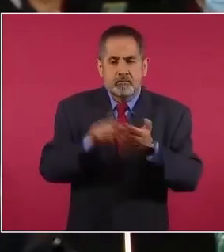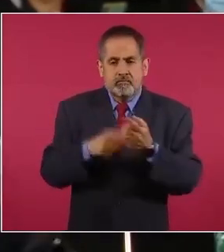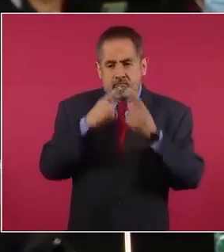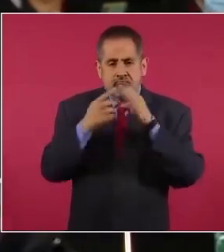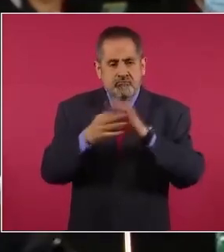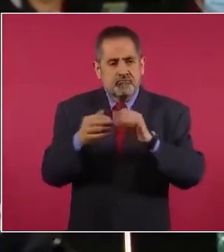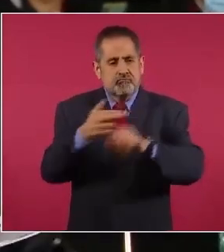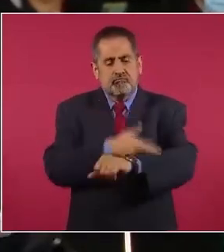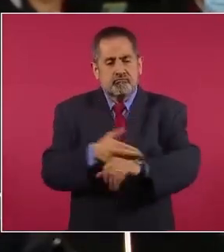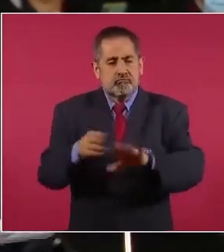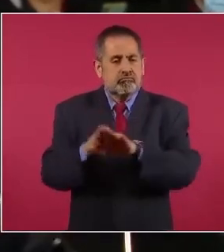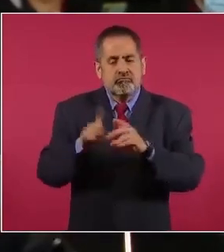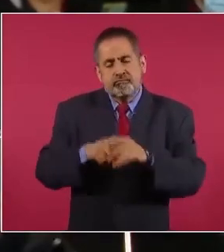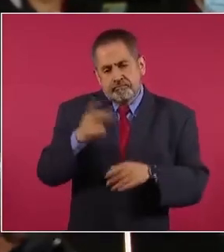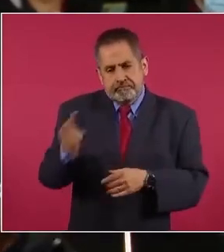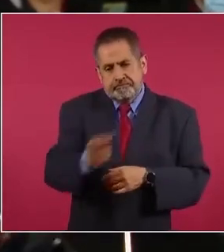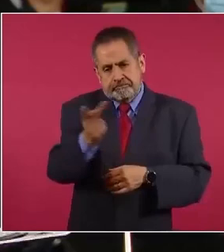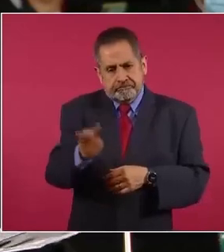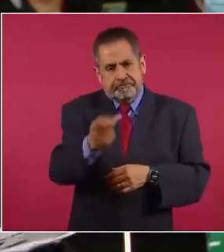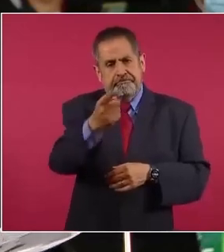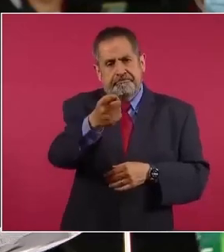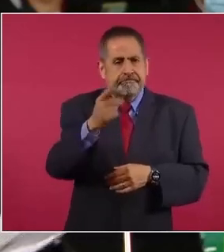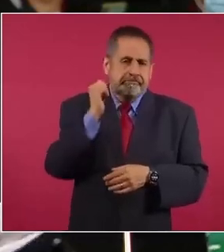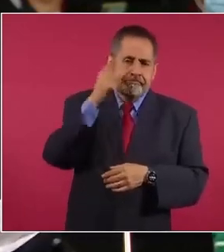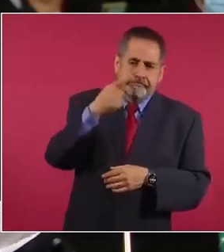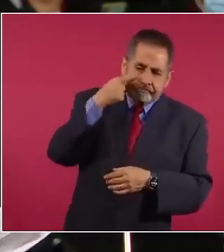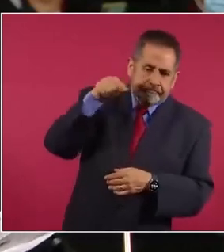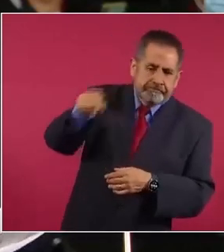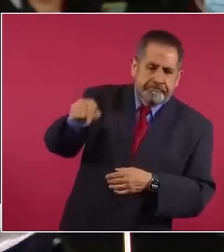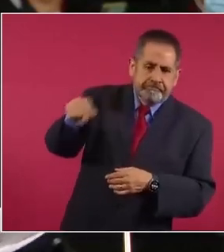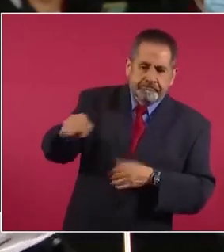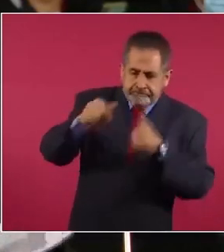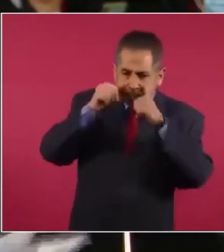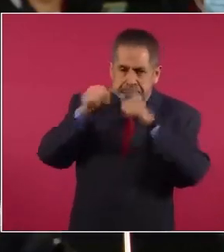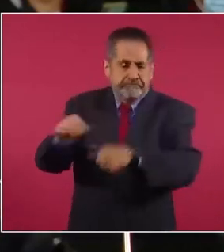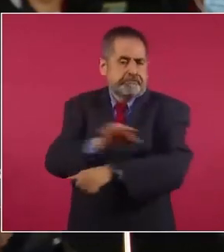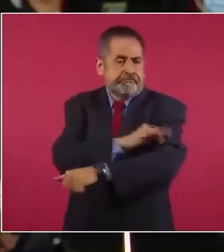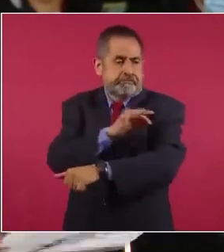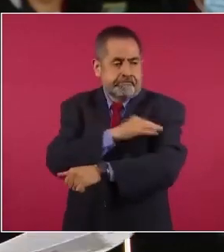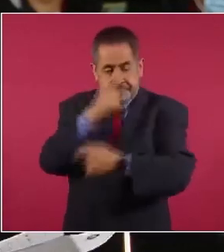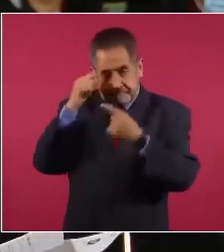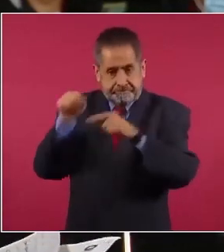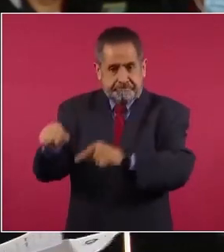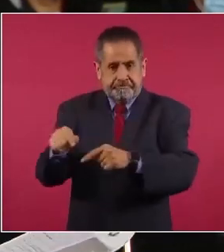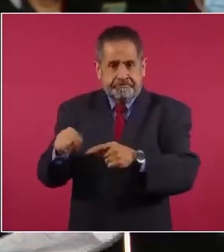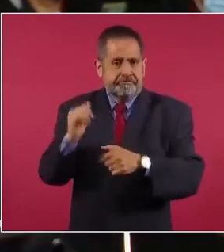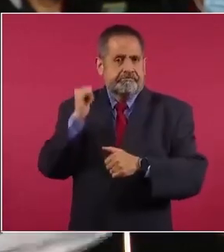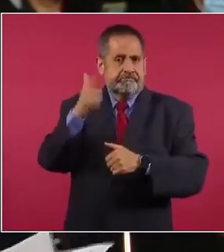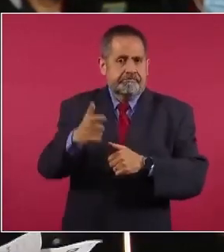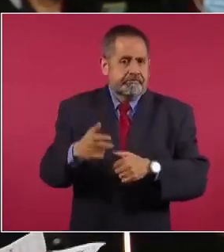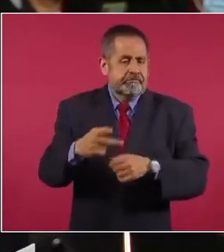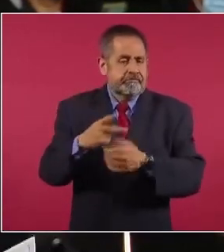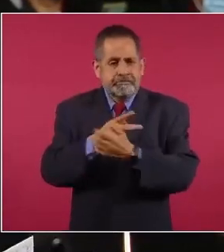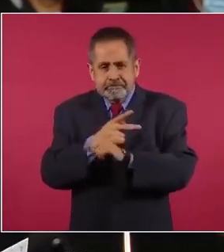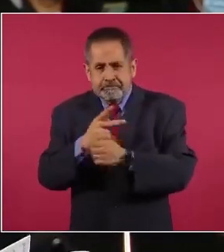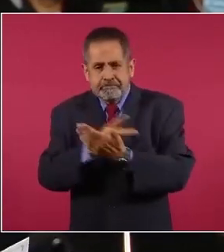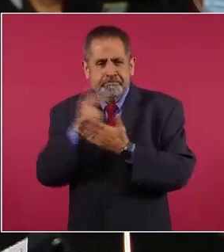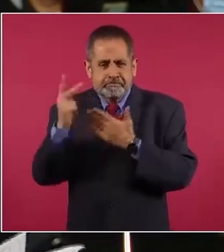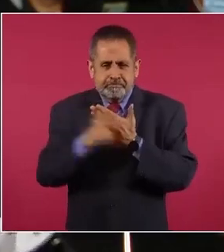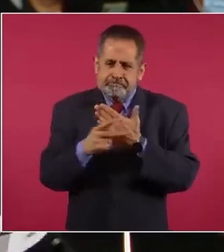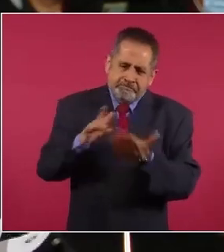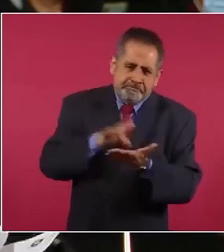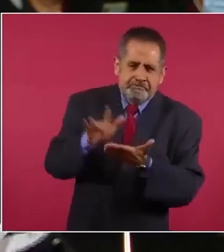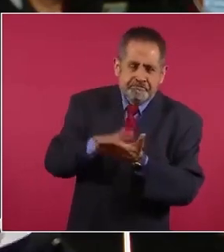ahí que si le preguntaría si se pudiera atender en el tema de las vacunas y por supuesto de todo el programa el sistema que usted ha estado